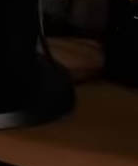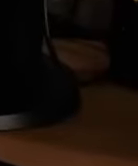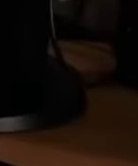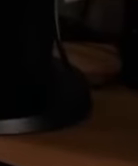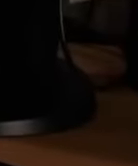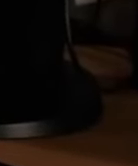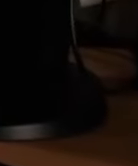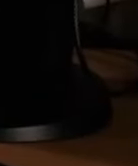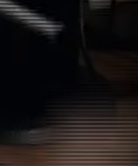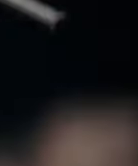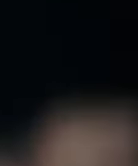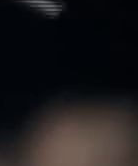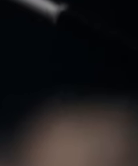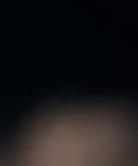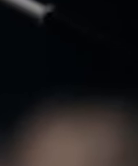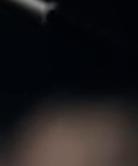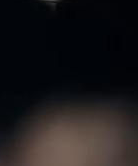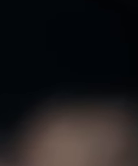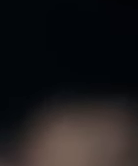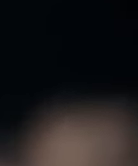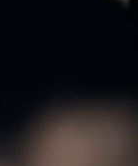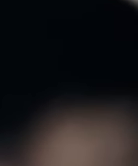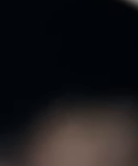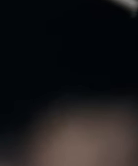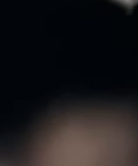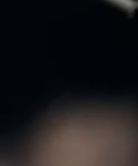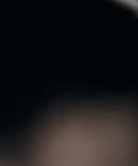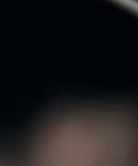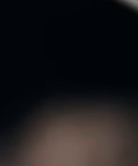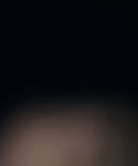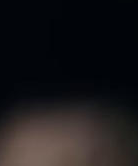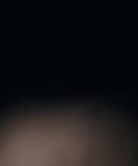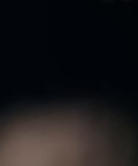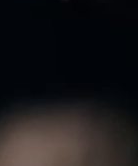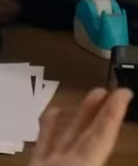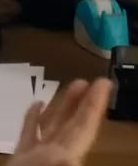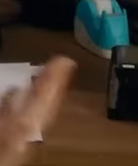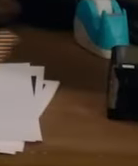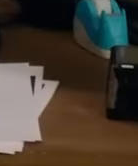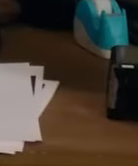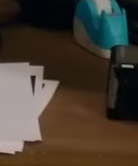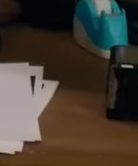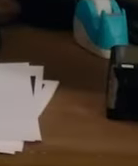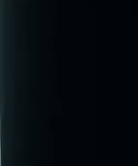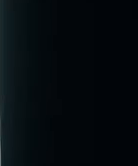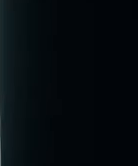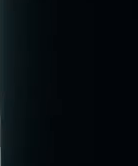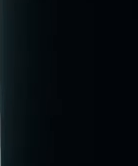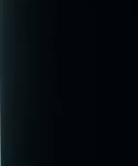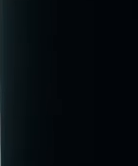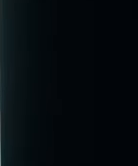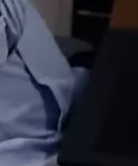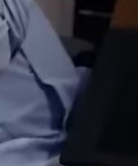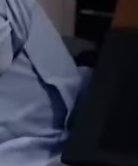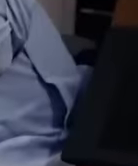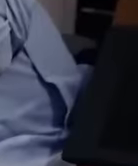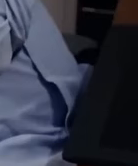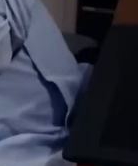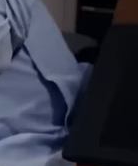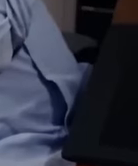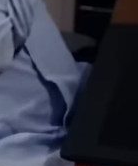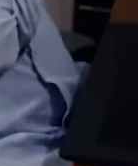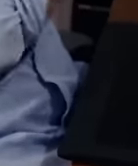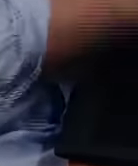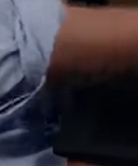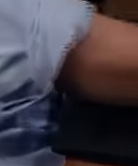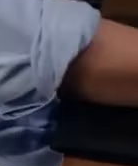Aseguró que con cada progreso tecnológico hay titubeos e inquietudes, e incluso afirmó que la fotografía en